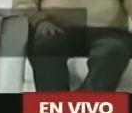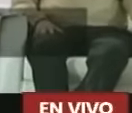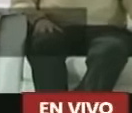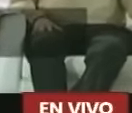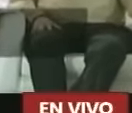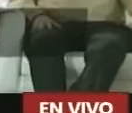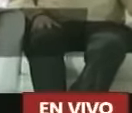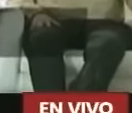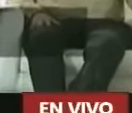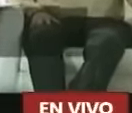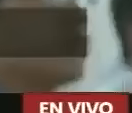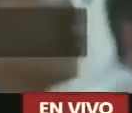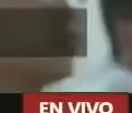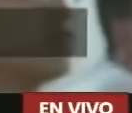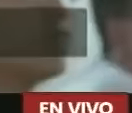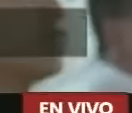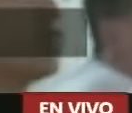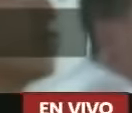traducido